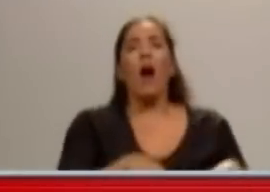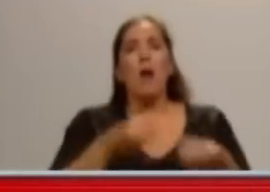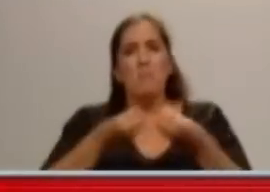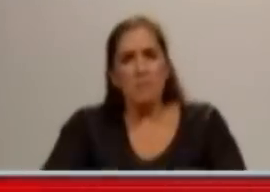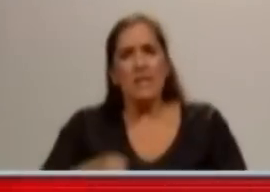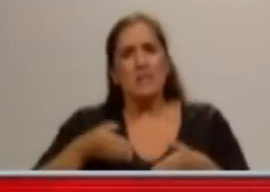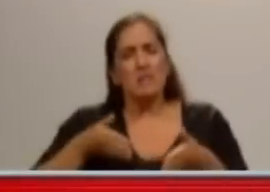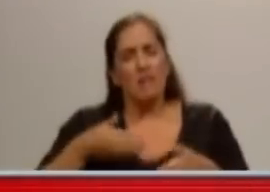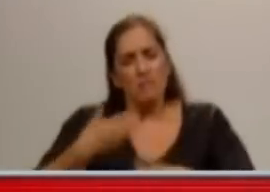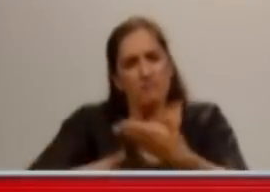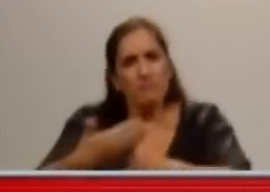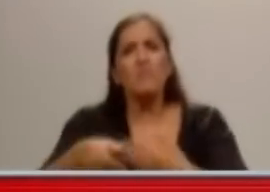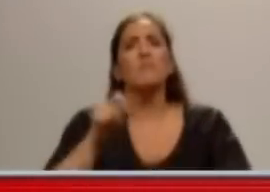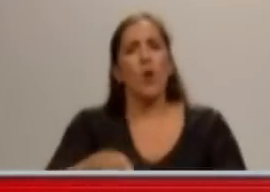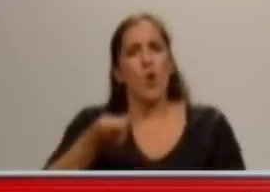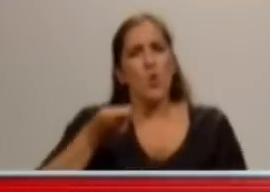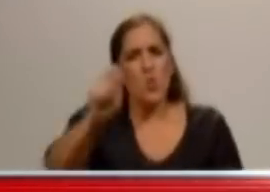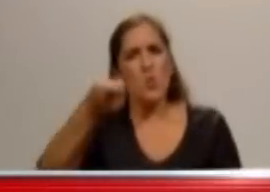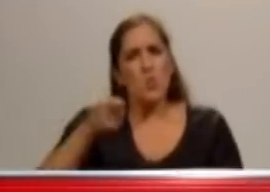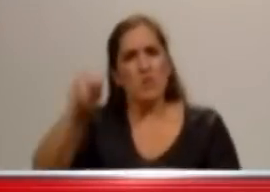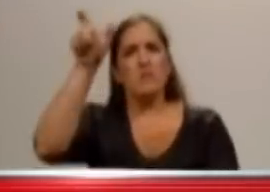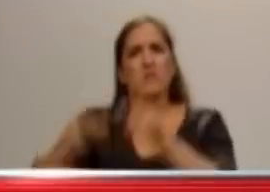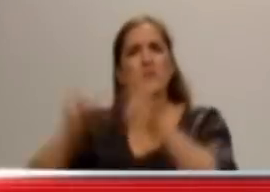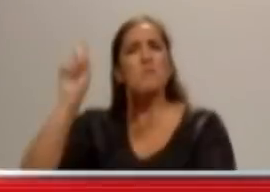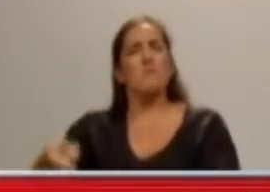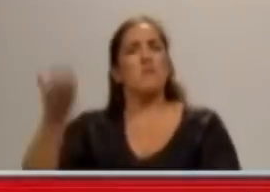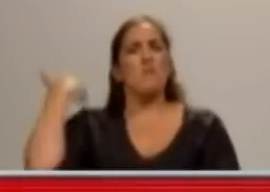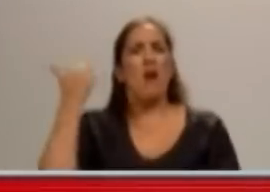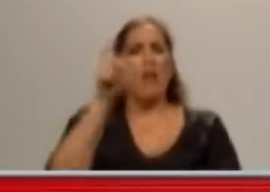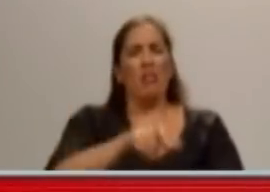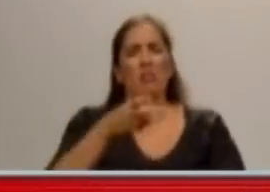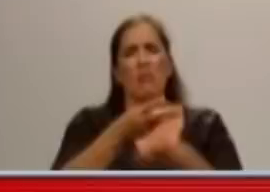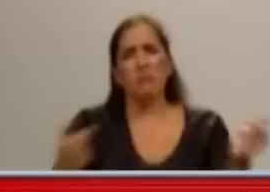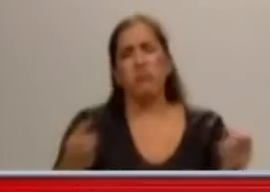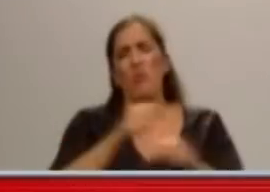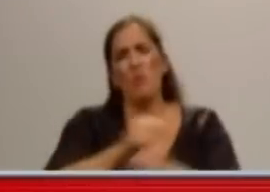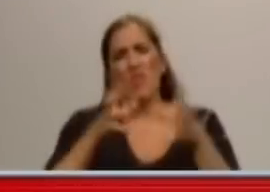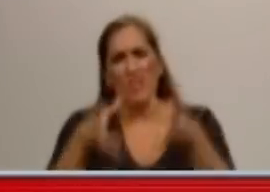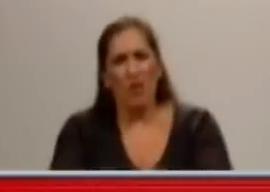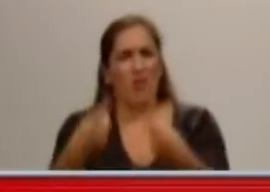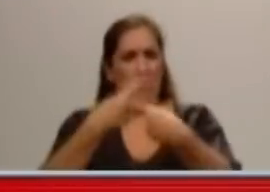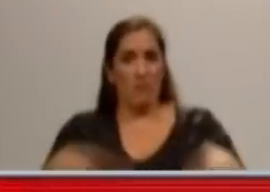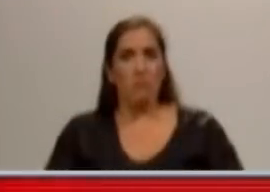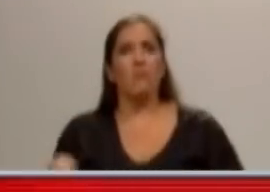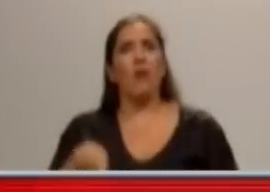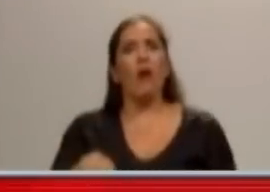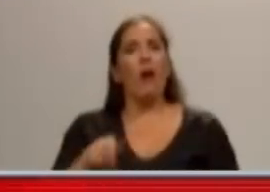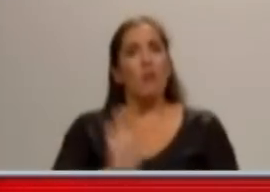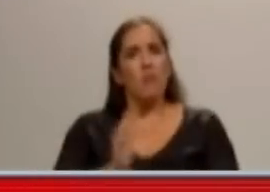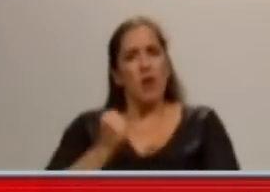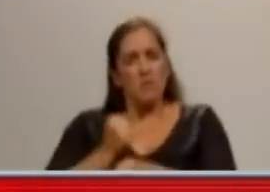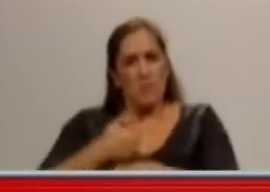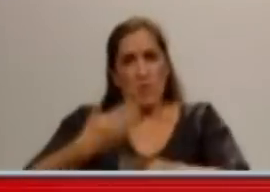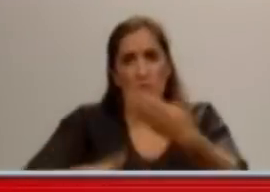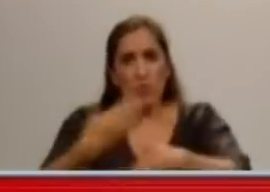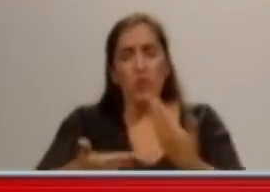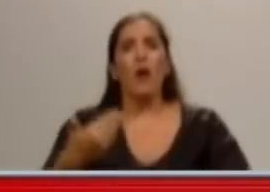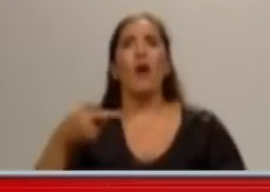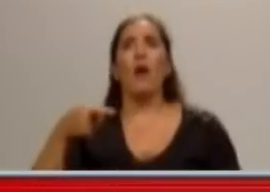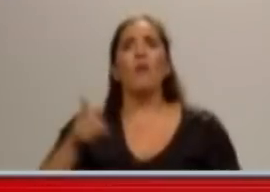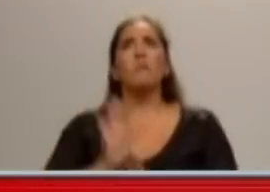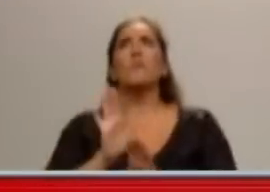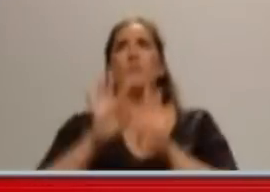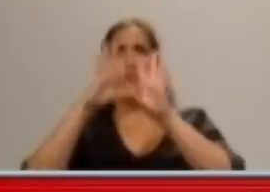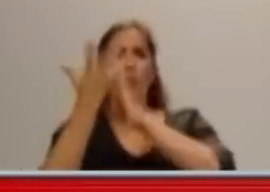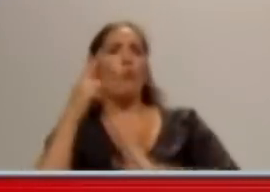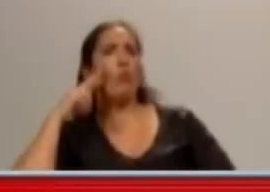hablar con el exfiscal y exsecretario de Justicia, Pablo Lanuce, que estuvo con Beris, ¿te acuerdas? unos años. Sería